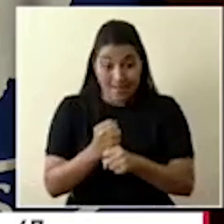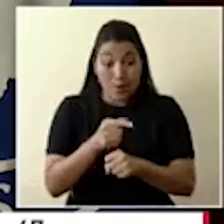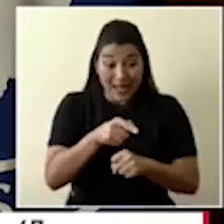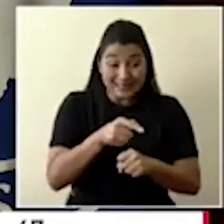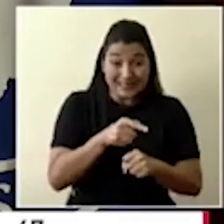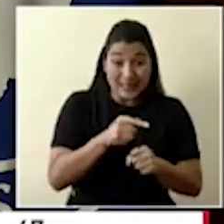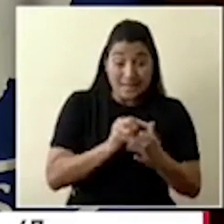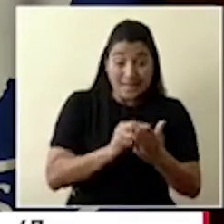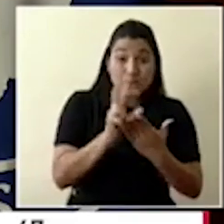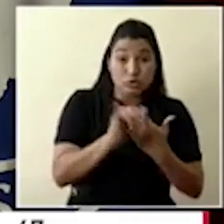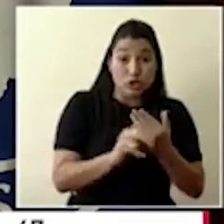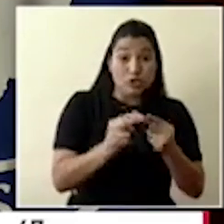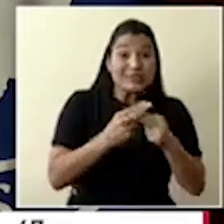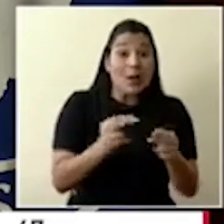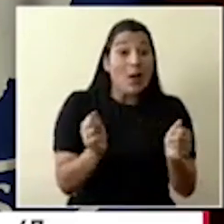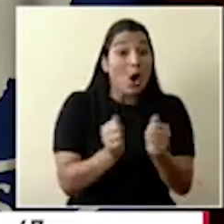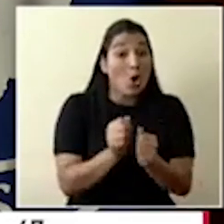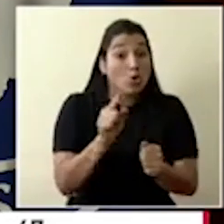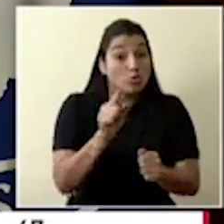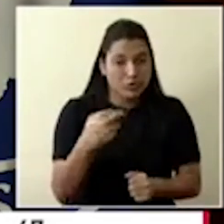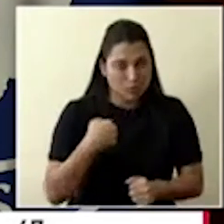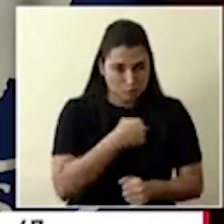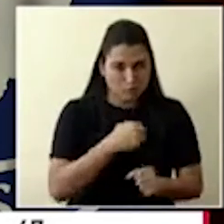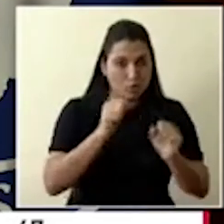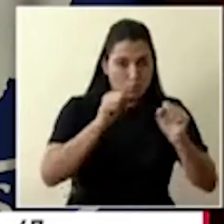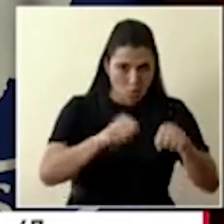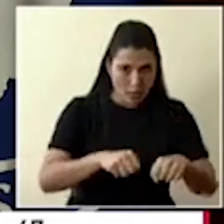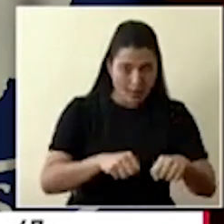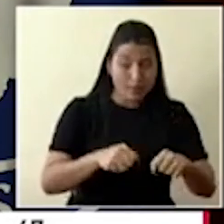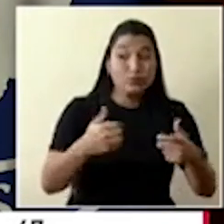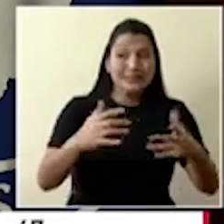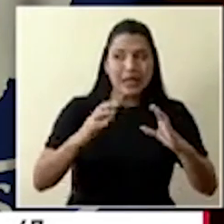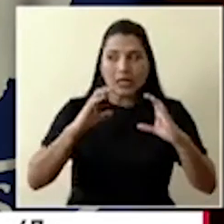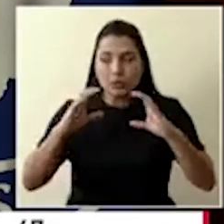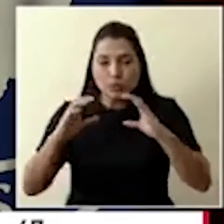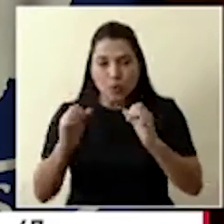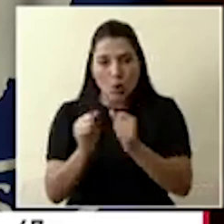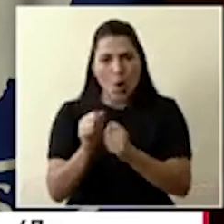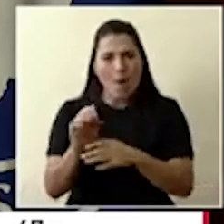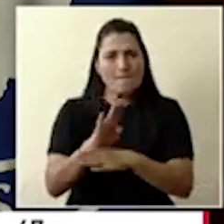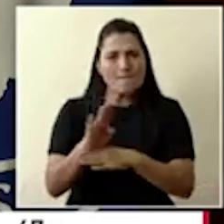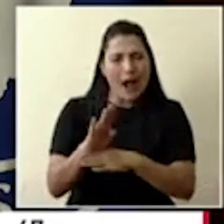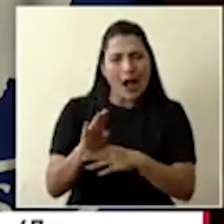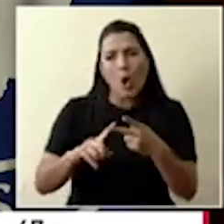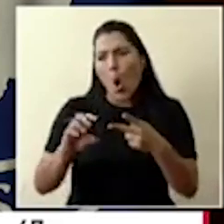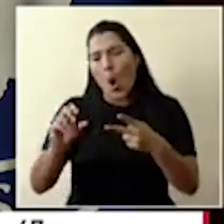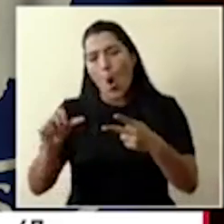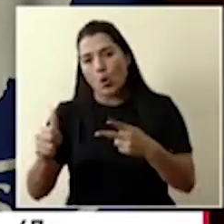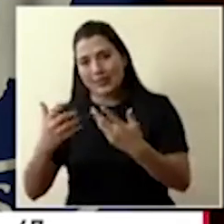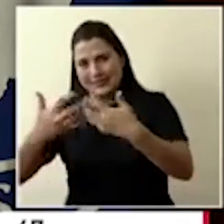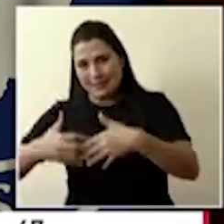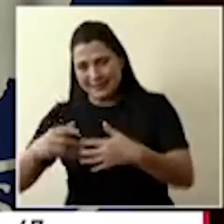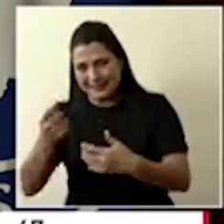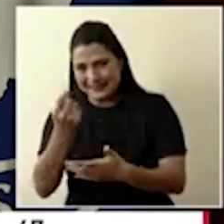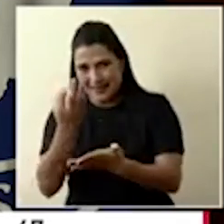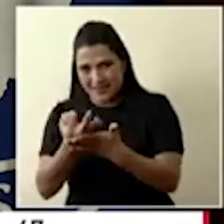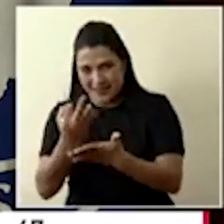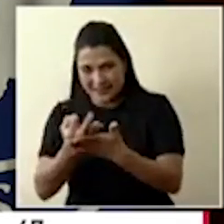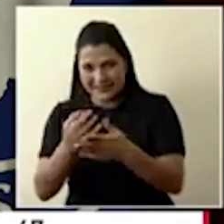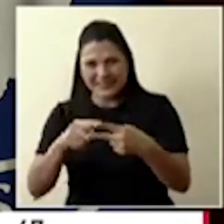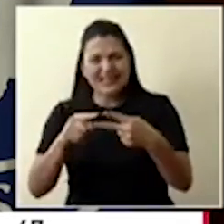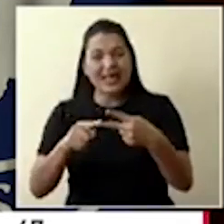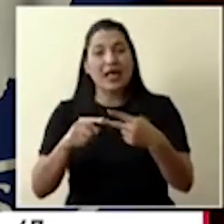alianza con los bancos y las cooperativas para que las cuentas en las que se depositan los recursos sean cuentas que estén